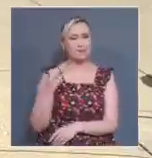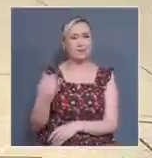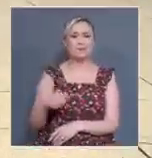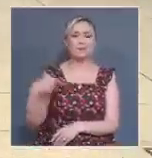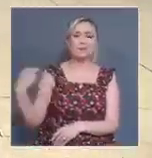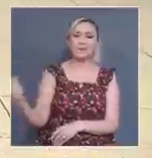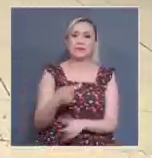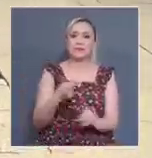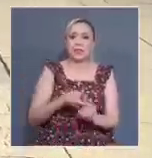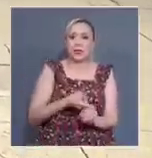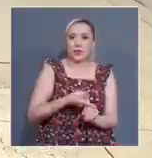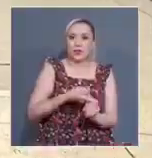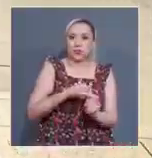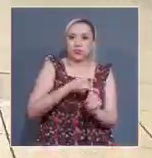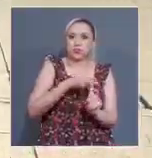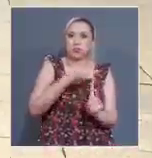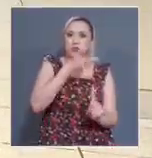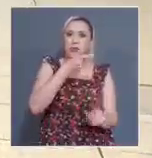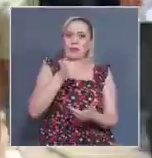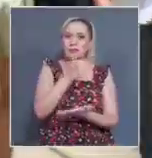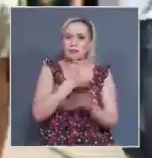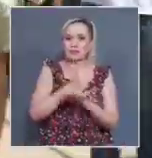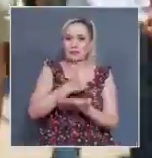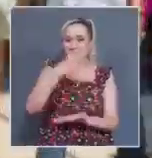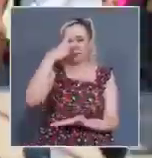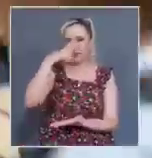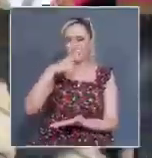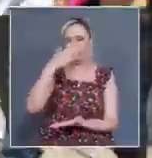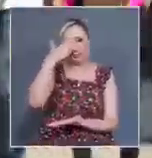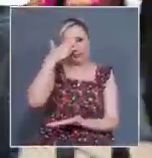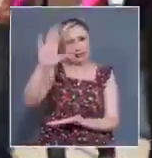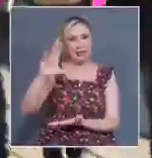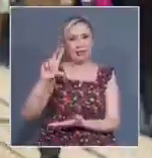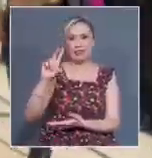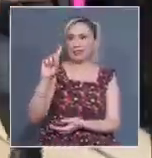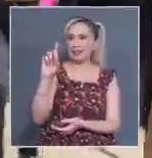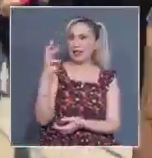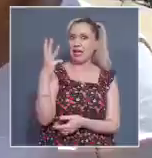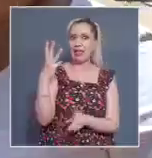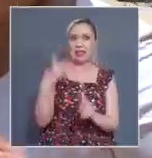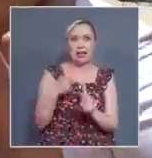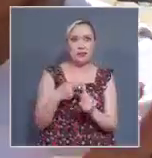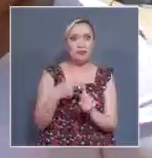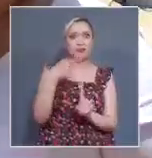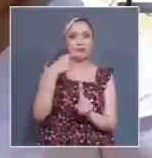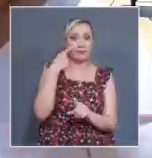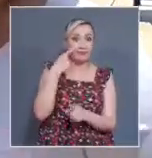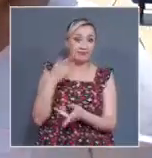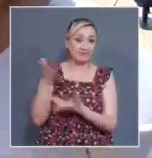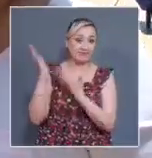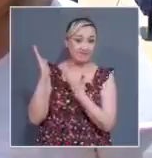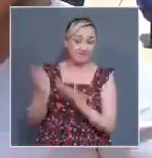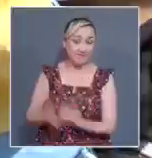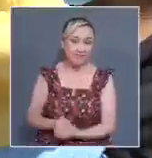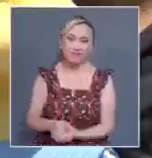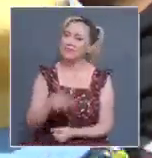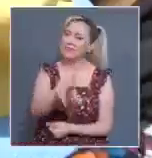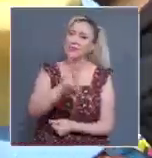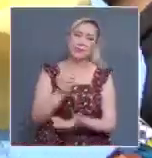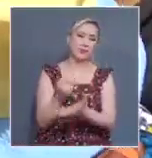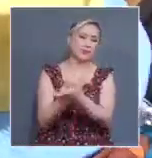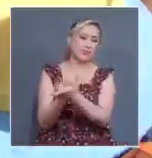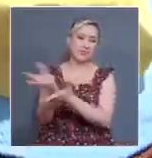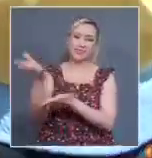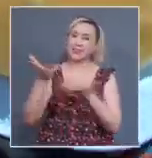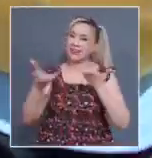en la Ciudad de México suba hasta 33 grados centígrados y así se padece. Que no salgan, que no salgan. Está muy